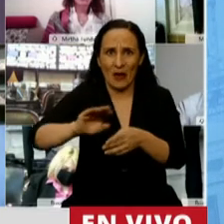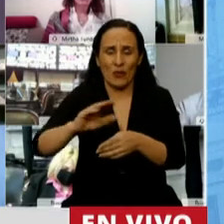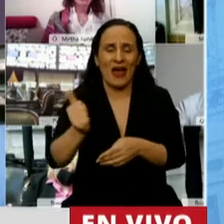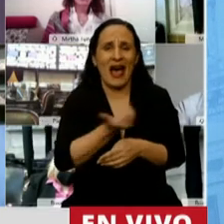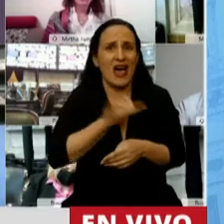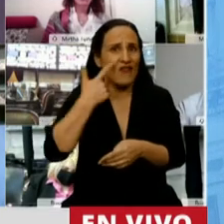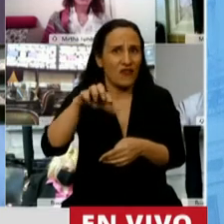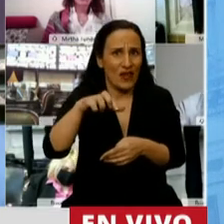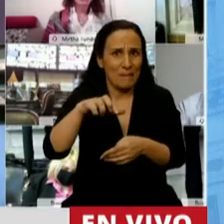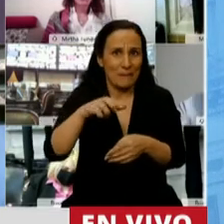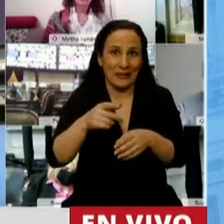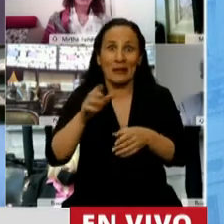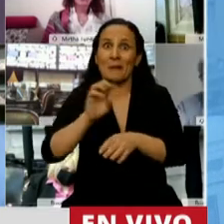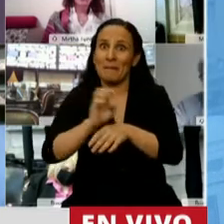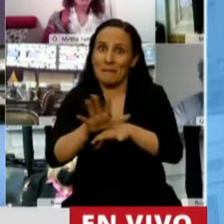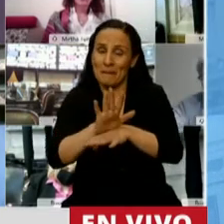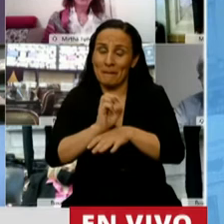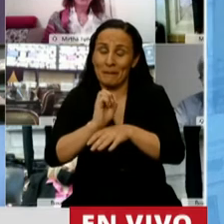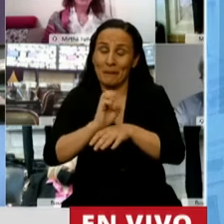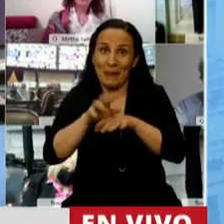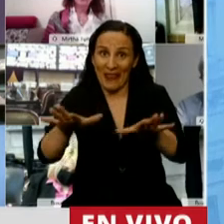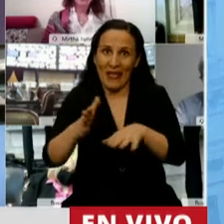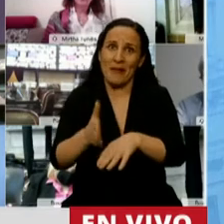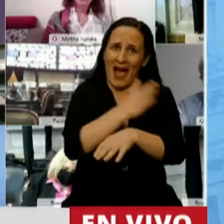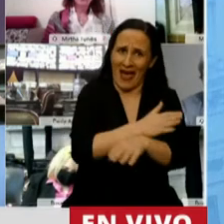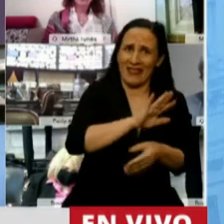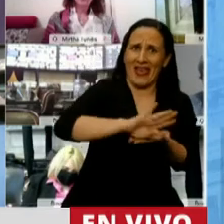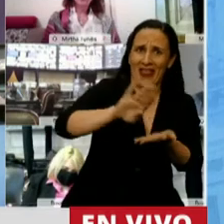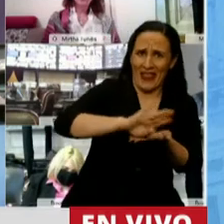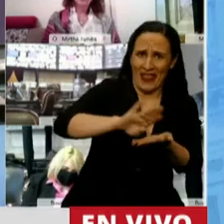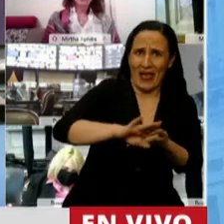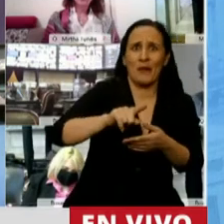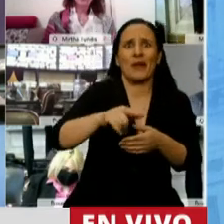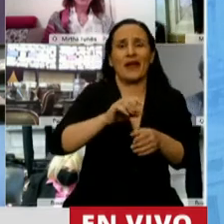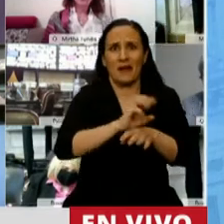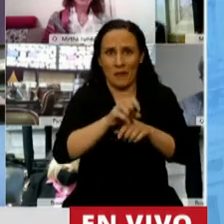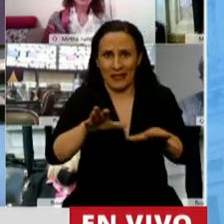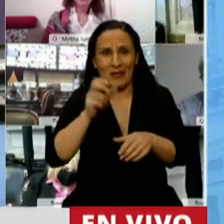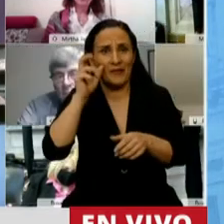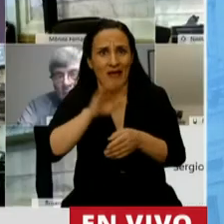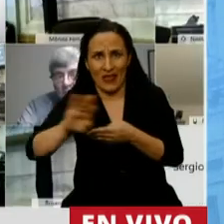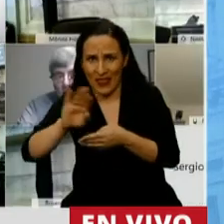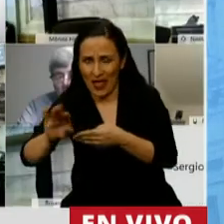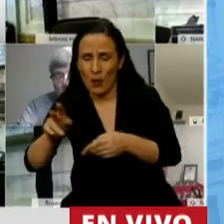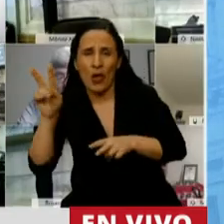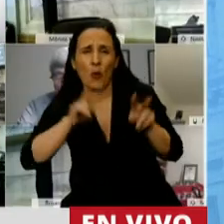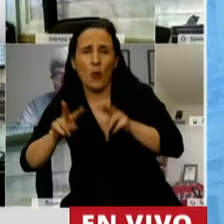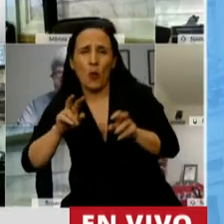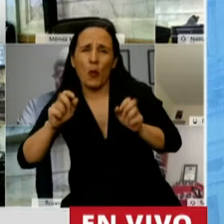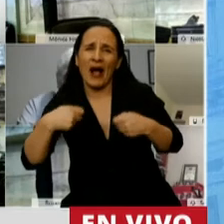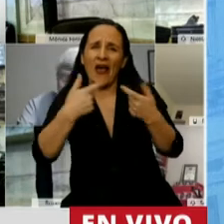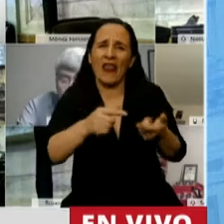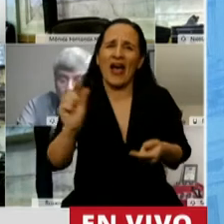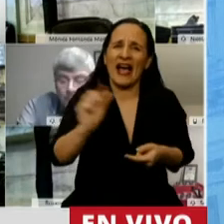de la pandemia y luego de ella. Sacamos la moratoria, salimos a darle garantía a las pymes para que puedan obtener créditos con